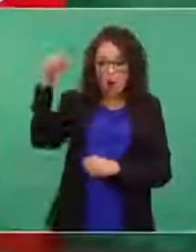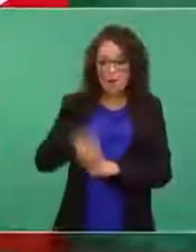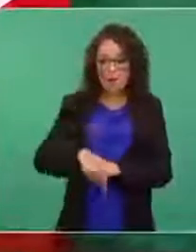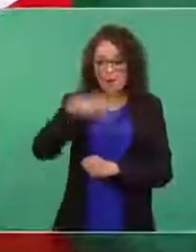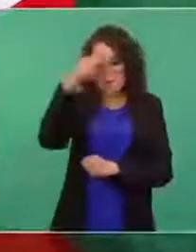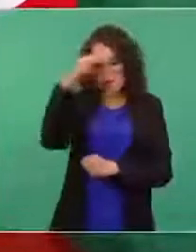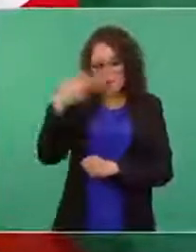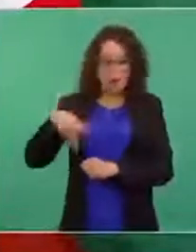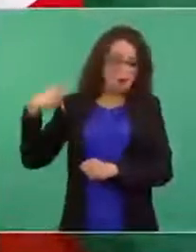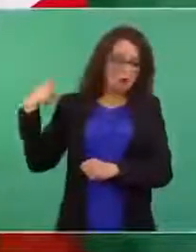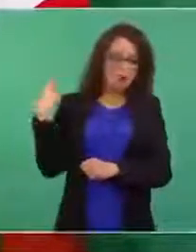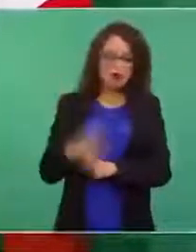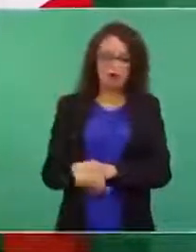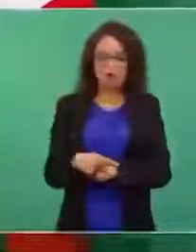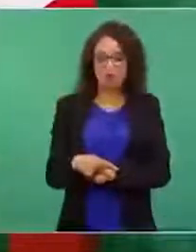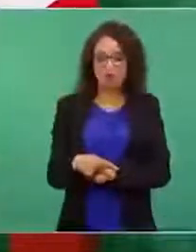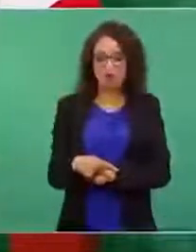país. Entonces,